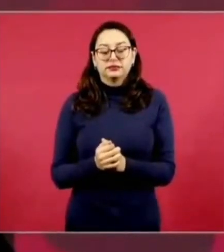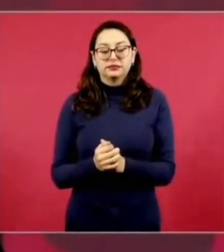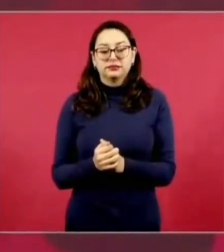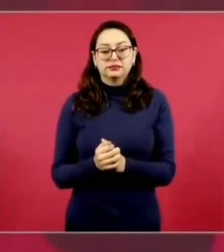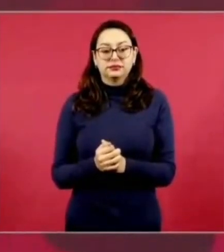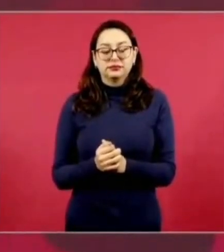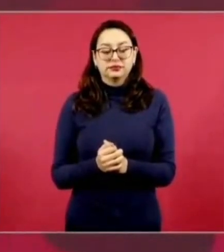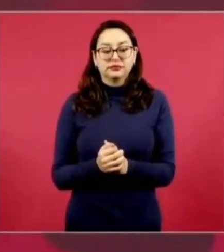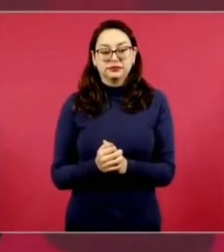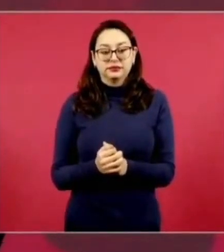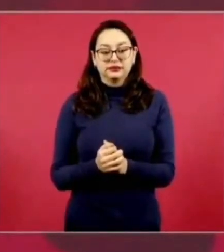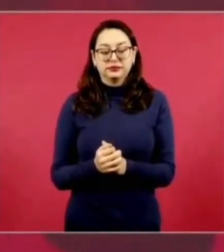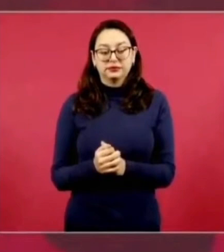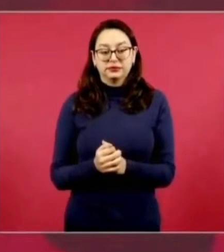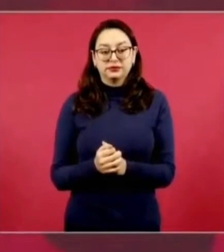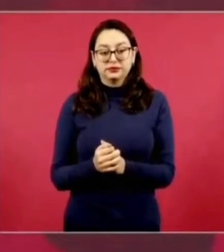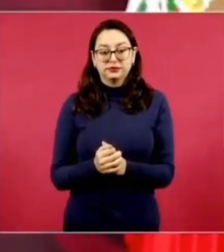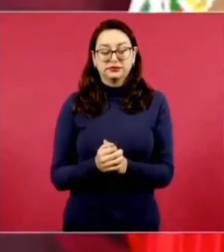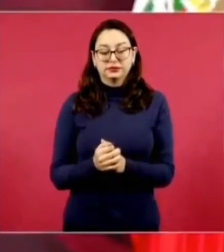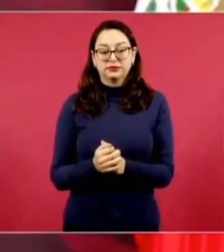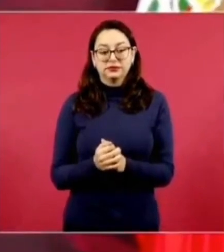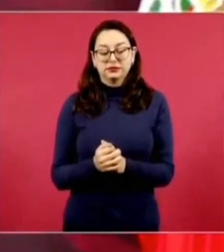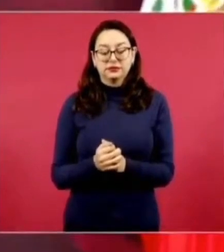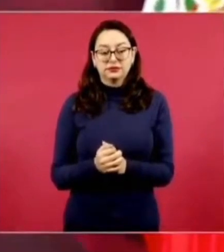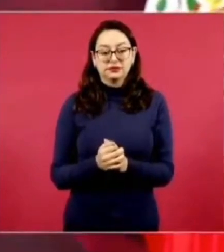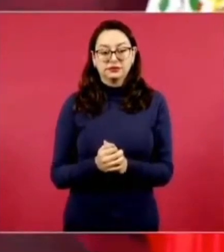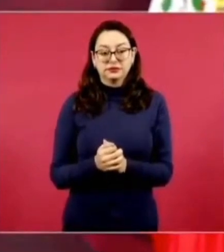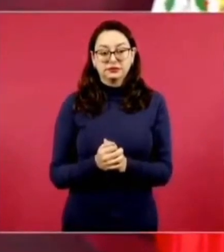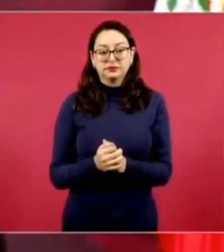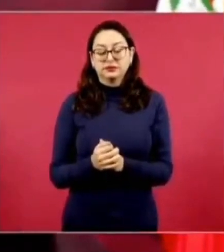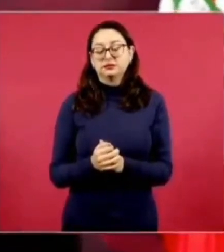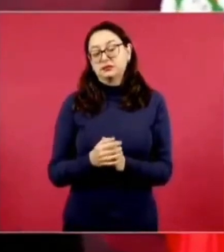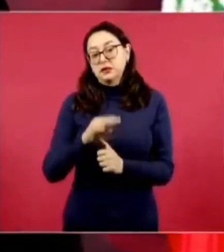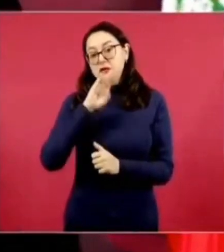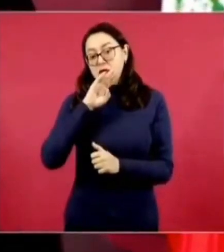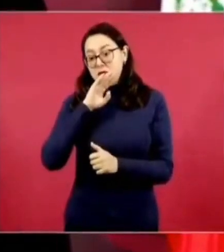tuvo que dedicarse a la cocina